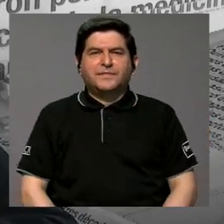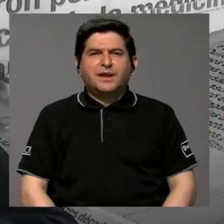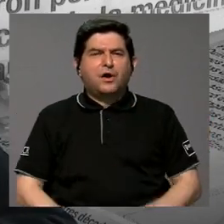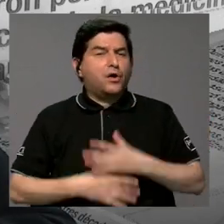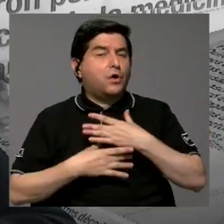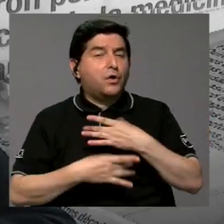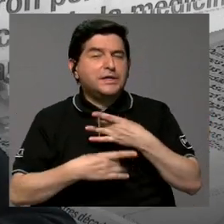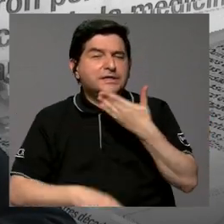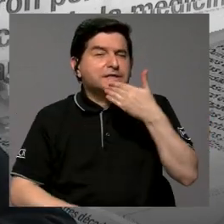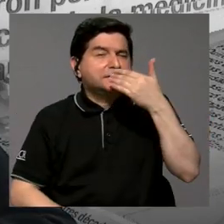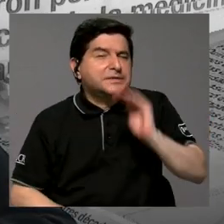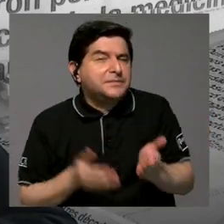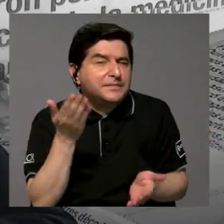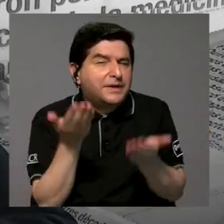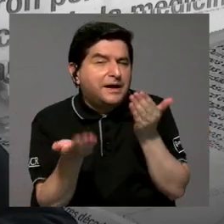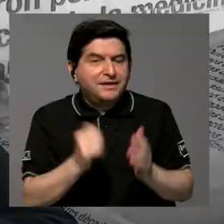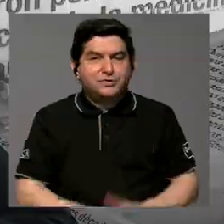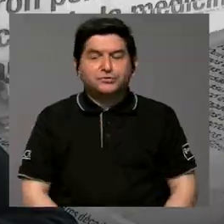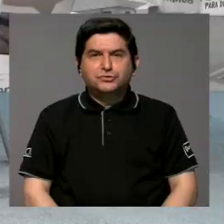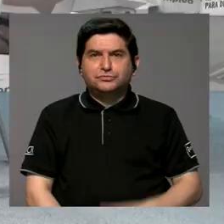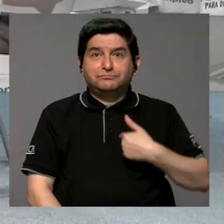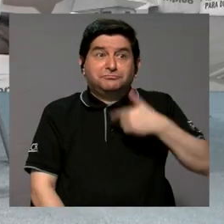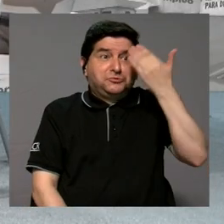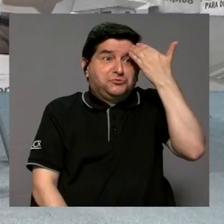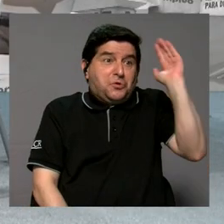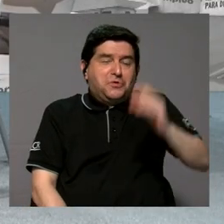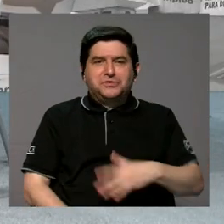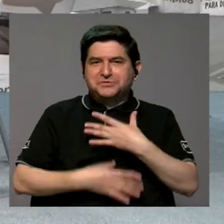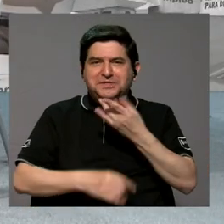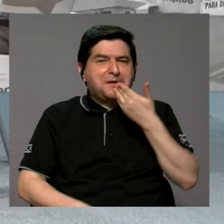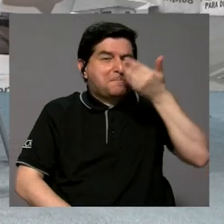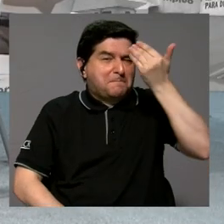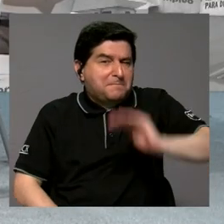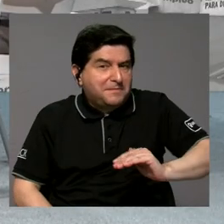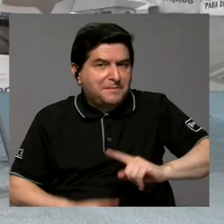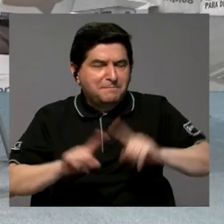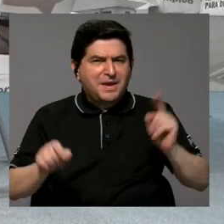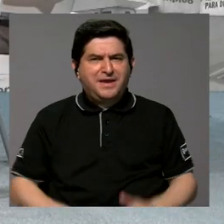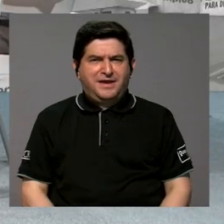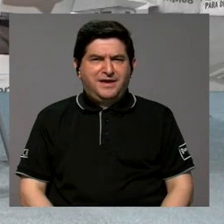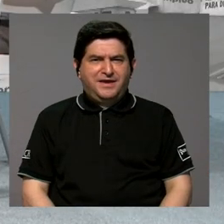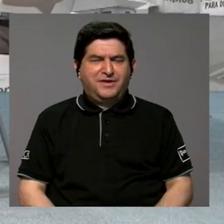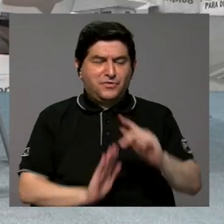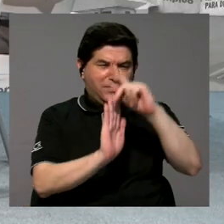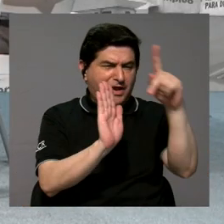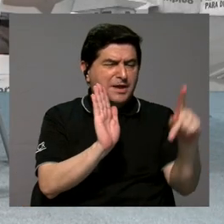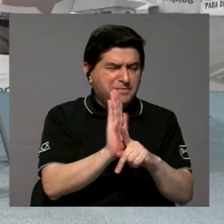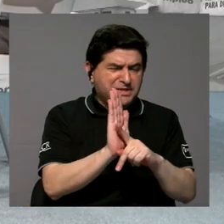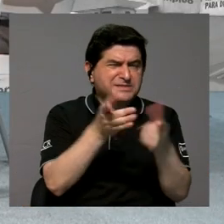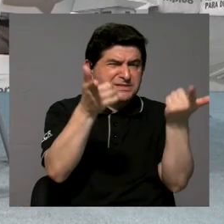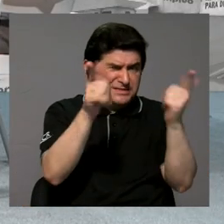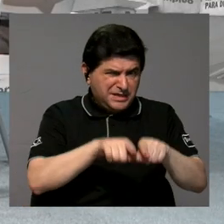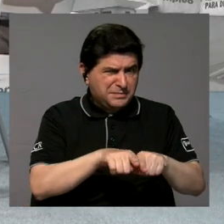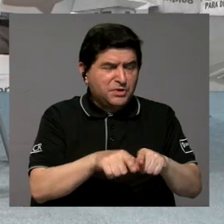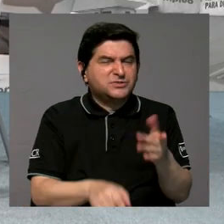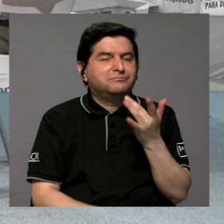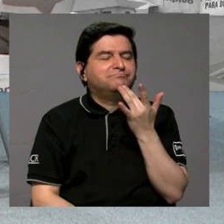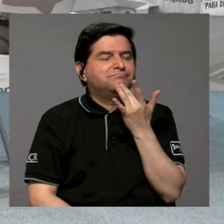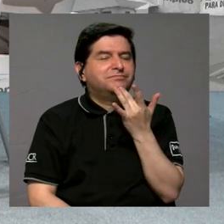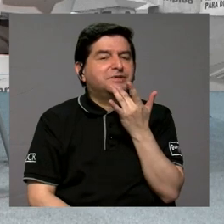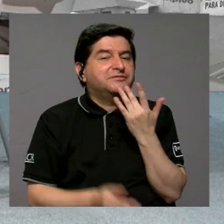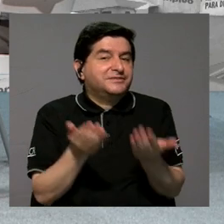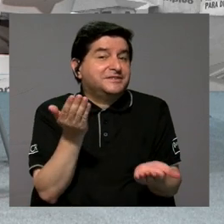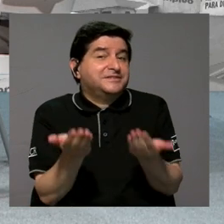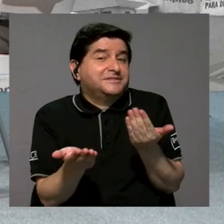intenciones? Mire, yo no sé si malas intenciones, yo diría que ahí a nivel de los principios lo que sucede es que prefieren